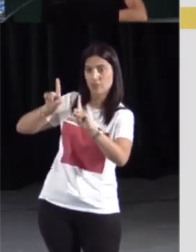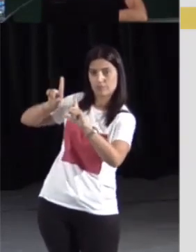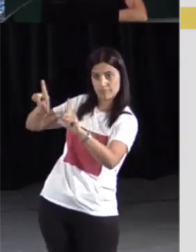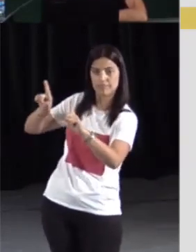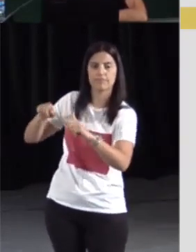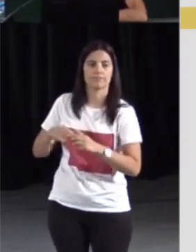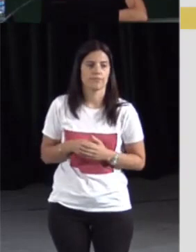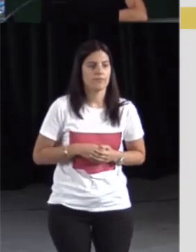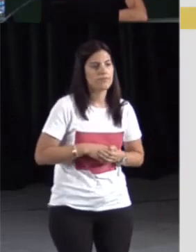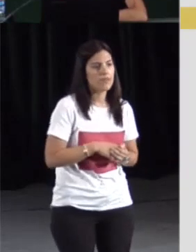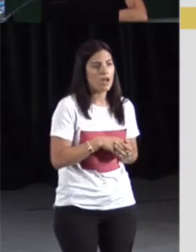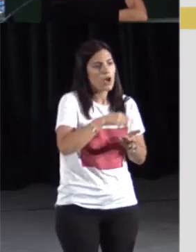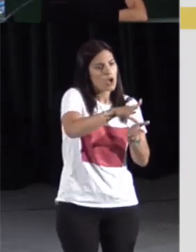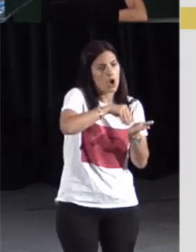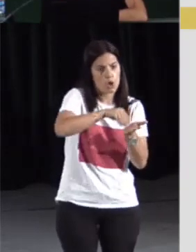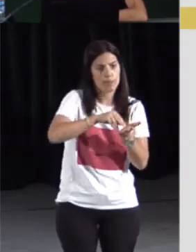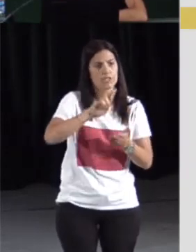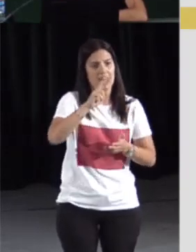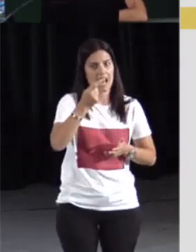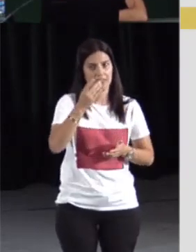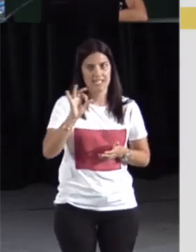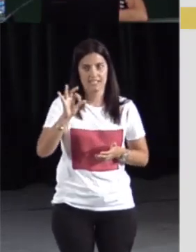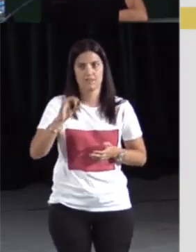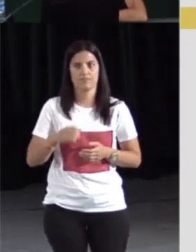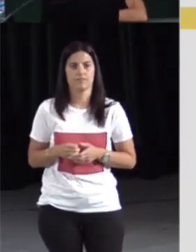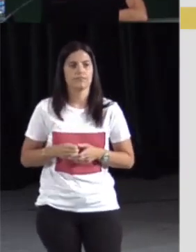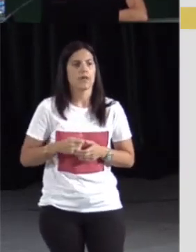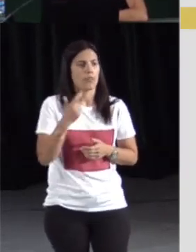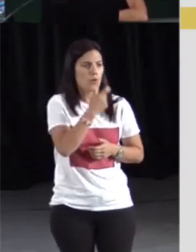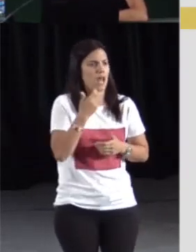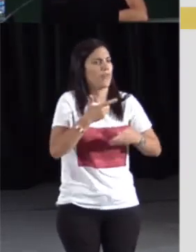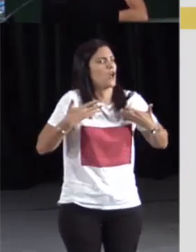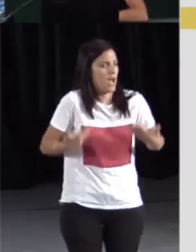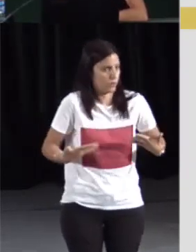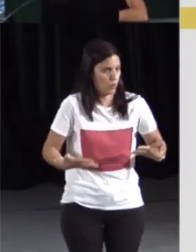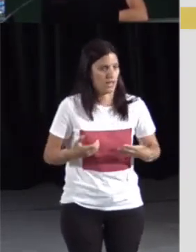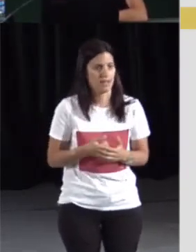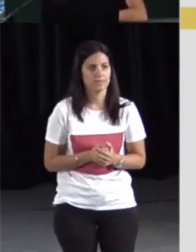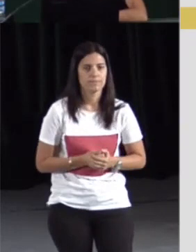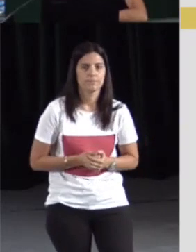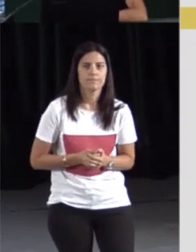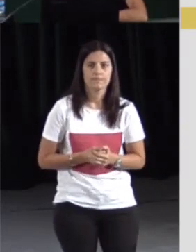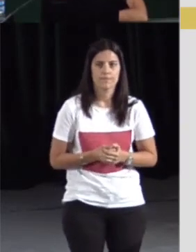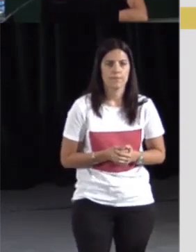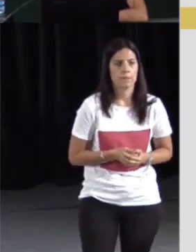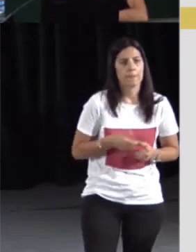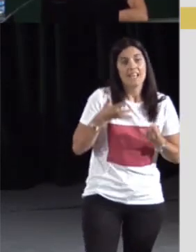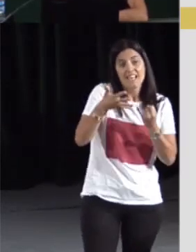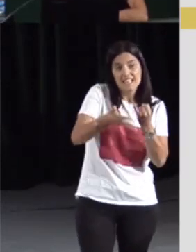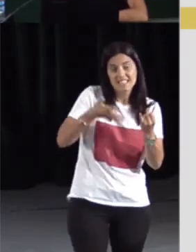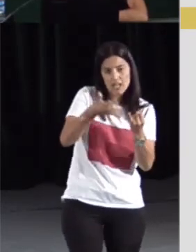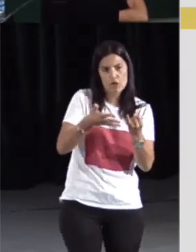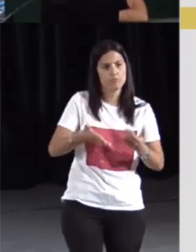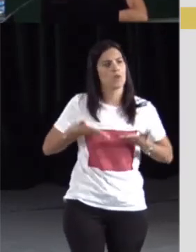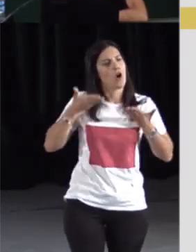duración del corpus que tiene anotación primaria. Y signos ofrece datos de anotación primaria como son,